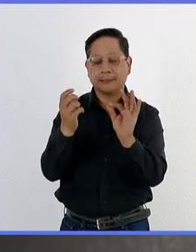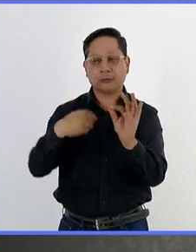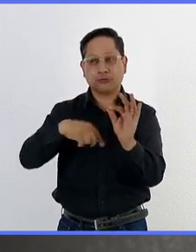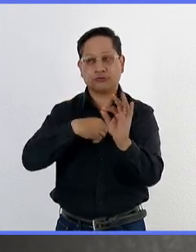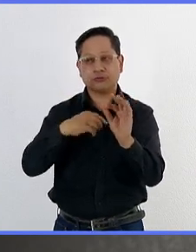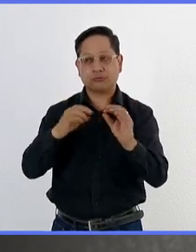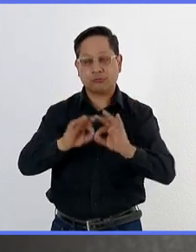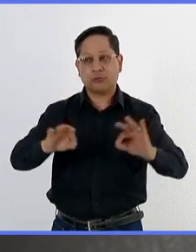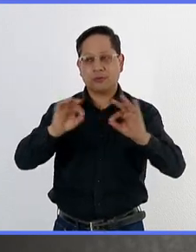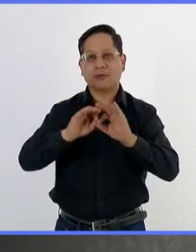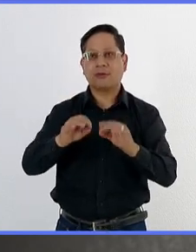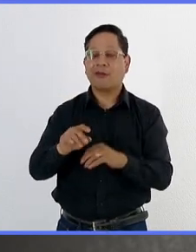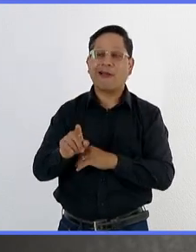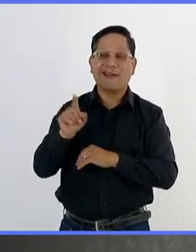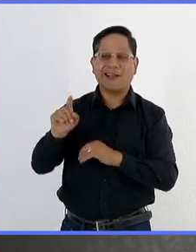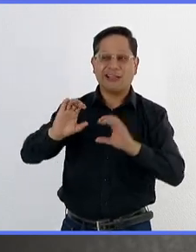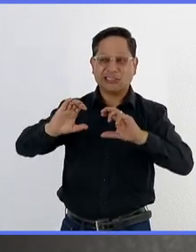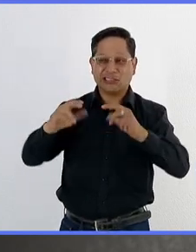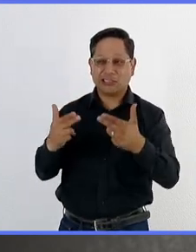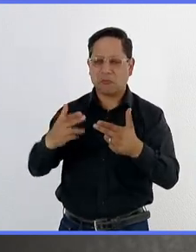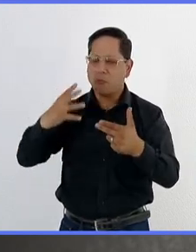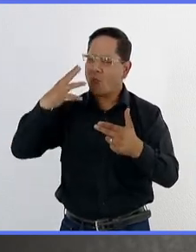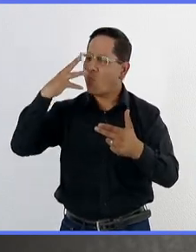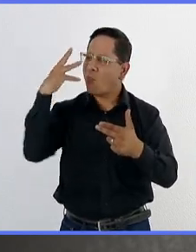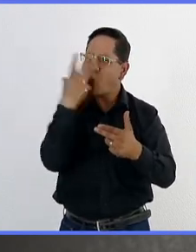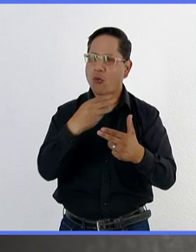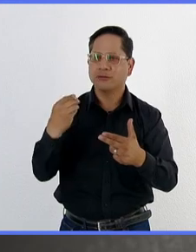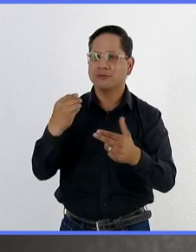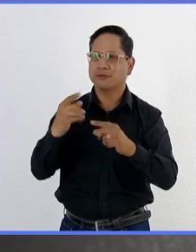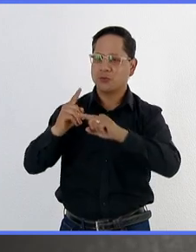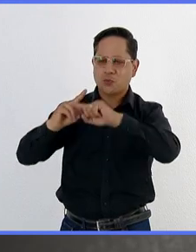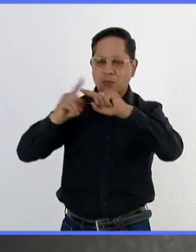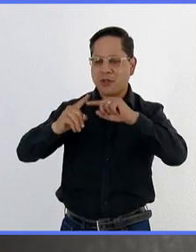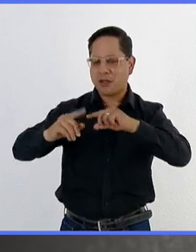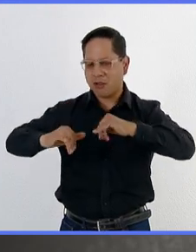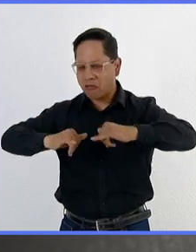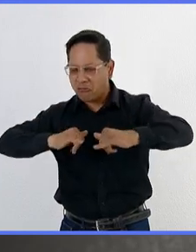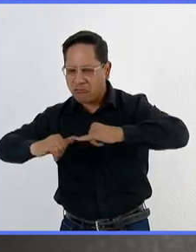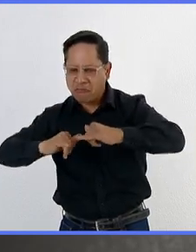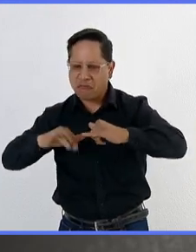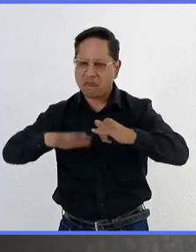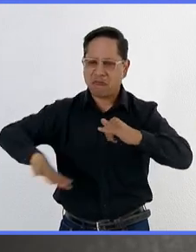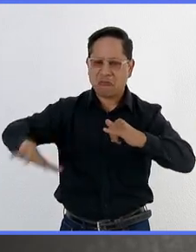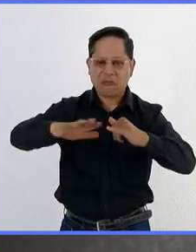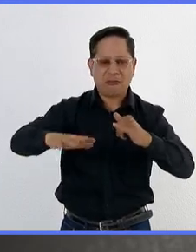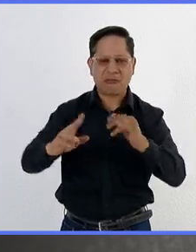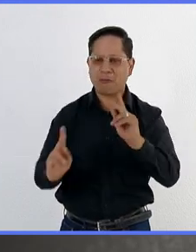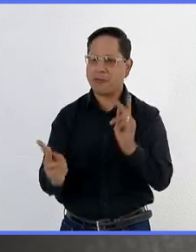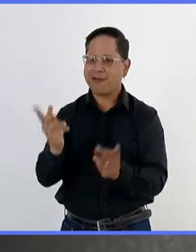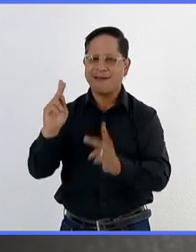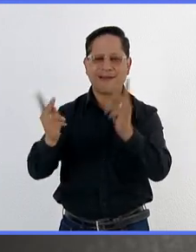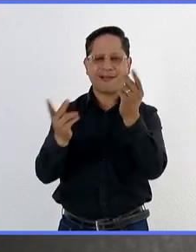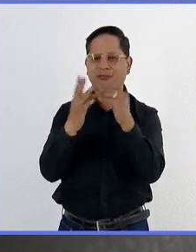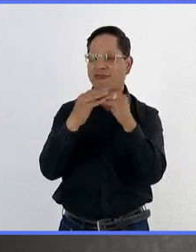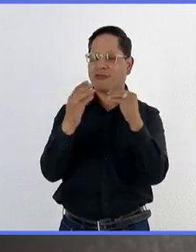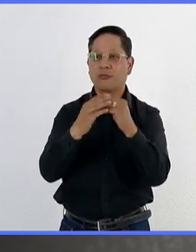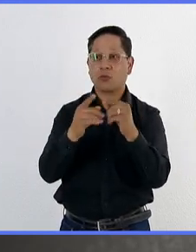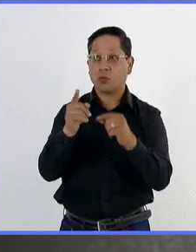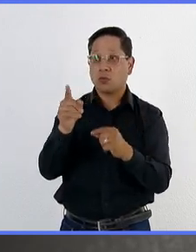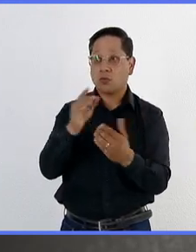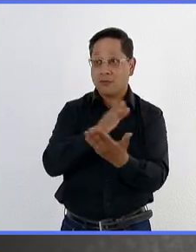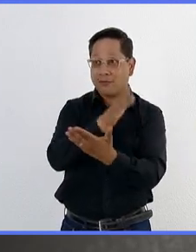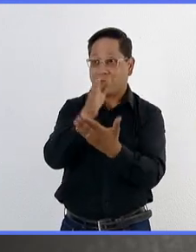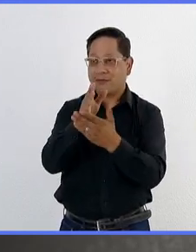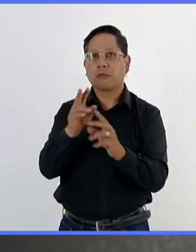Chiapas es hermoso, es muy diverso en cuanto a orografía, en cuanto a vegetación. Si uno va ahí,